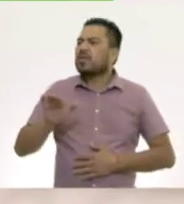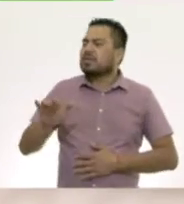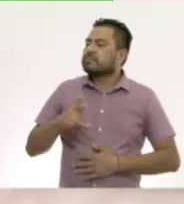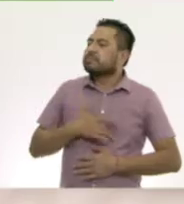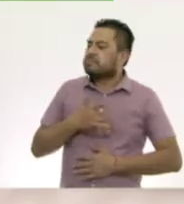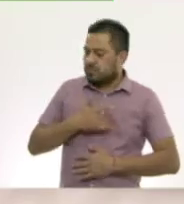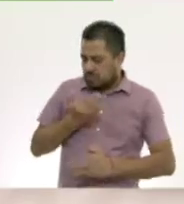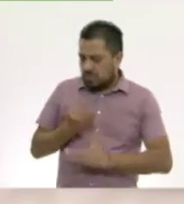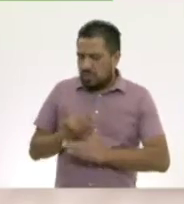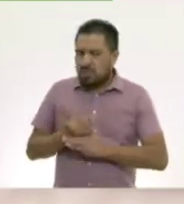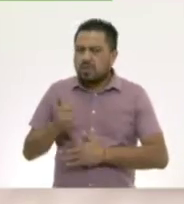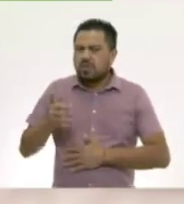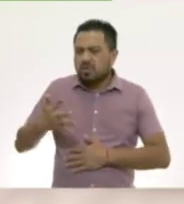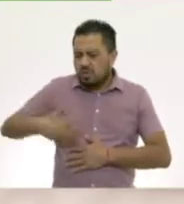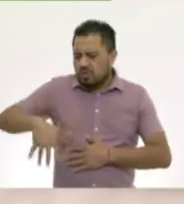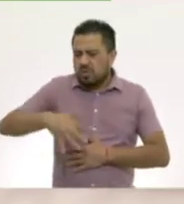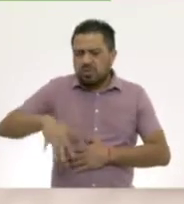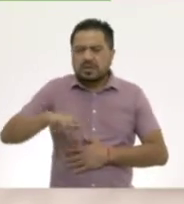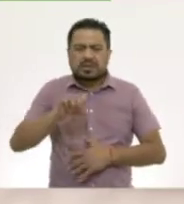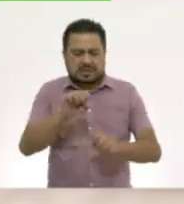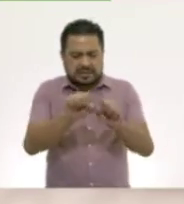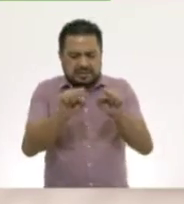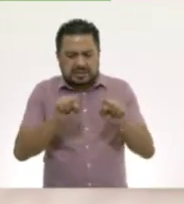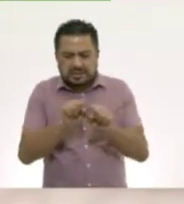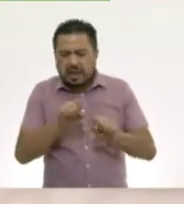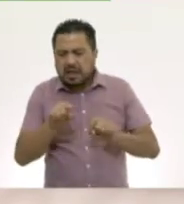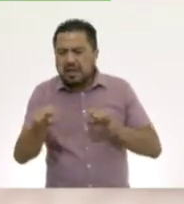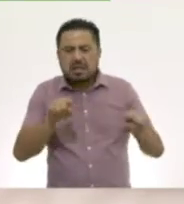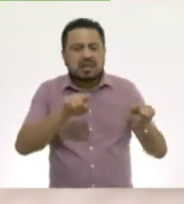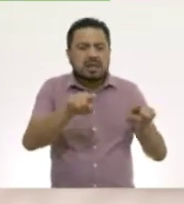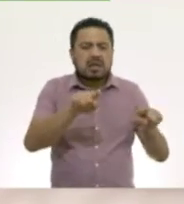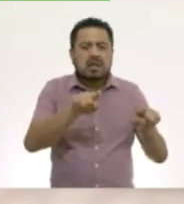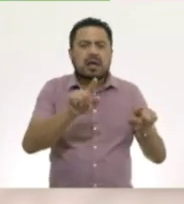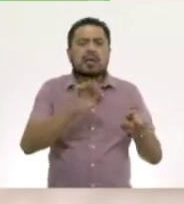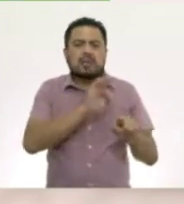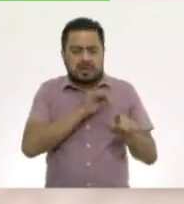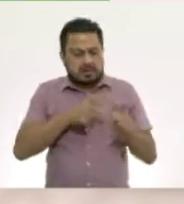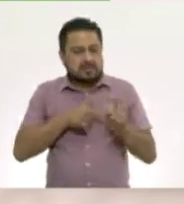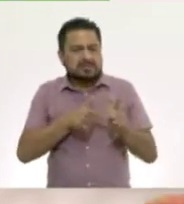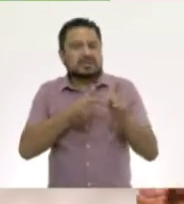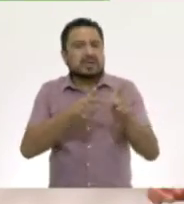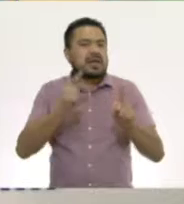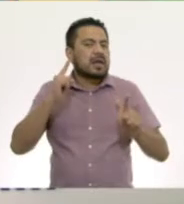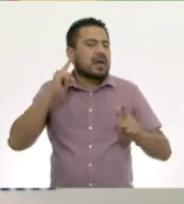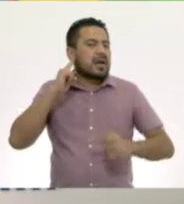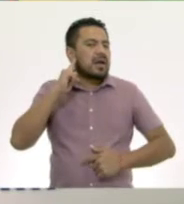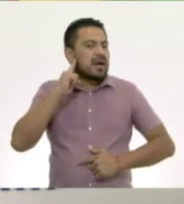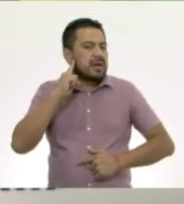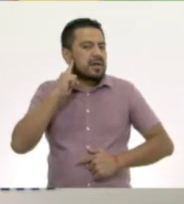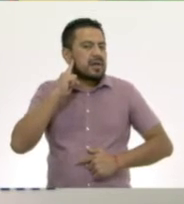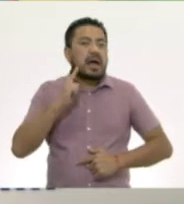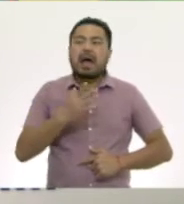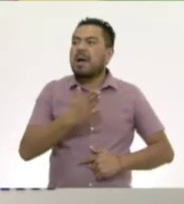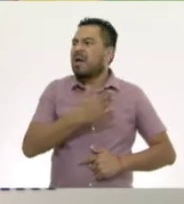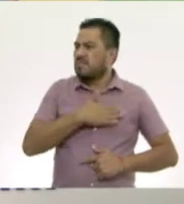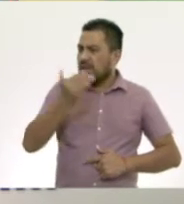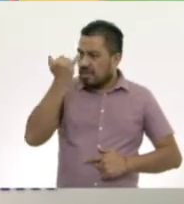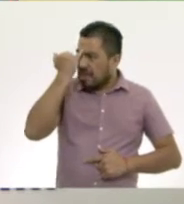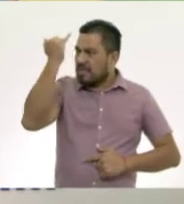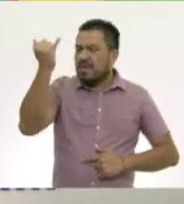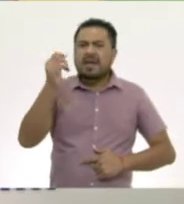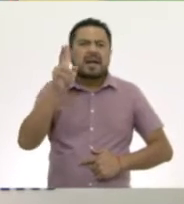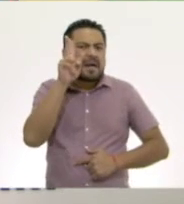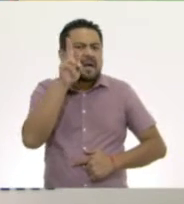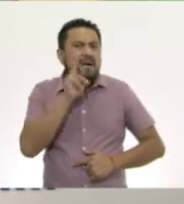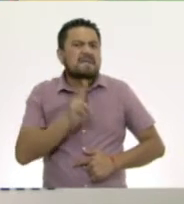te parece si buscas aquí en nuestro salón algún objeto para que sigamos el ritmo? ¡Qué buena idea! A